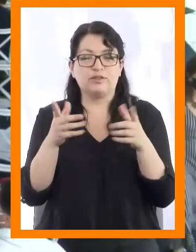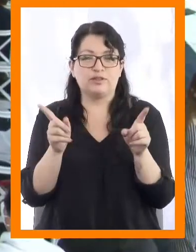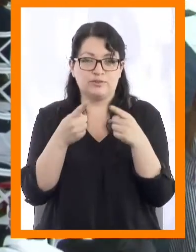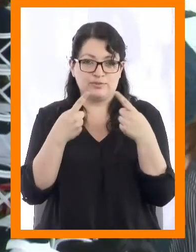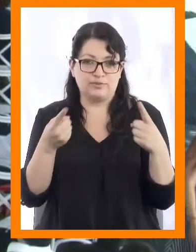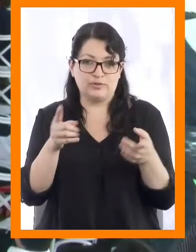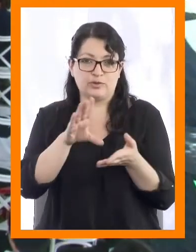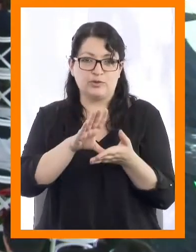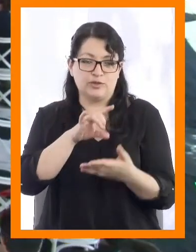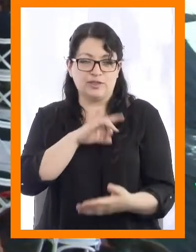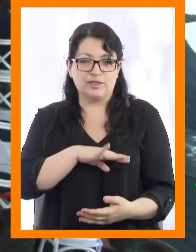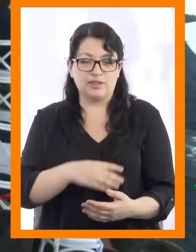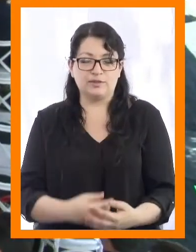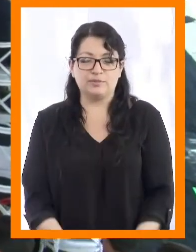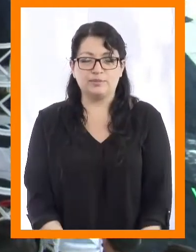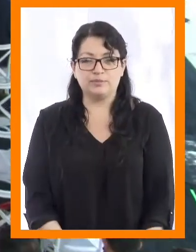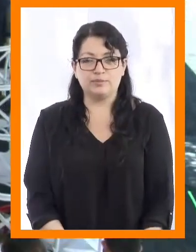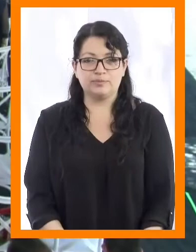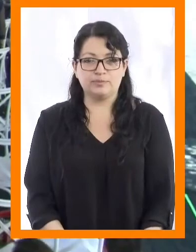nuestro himno patrio.